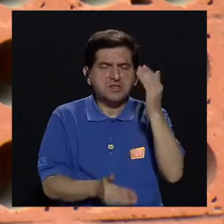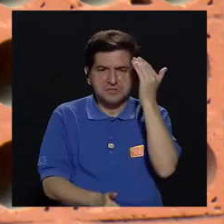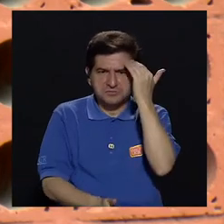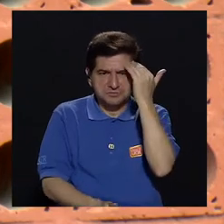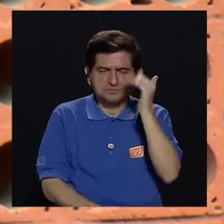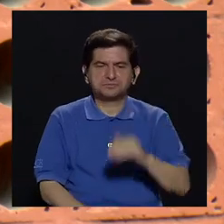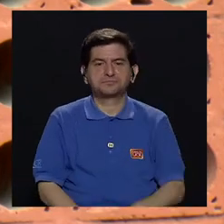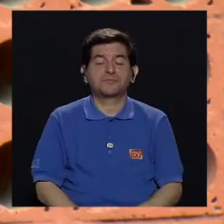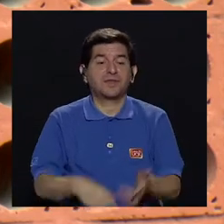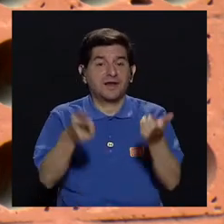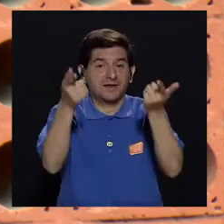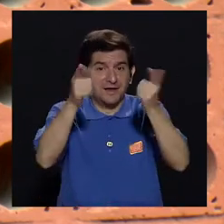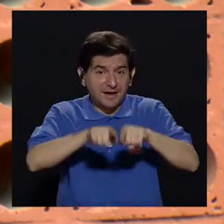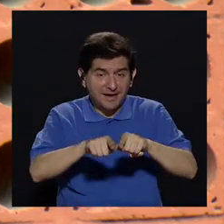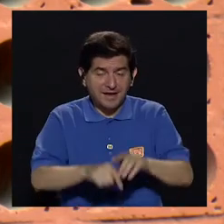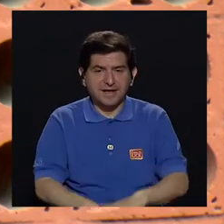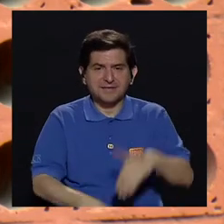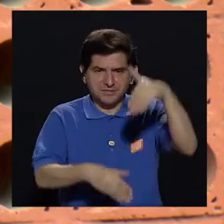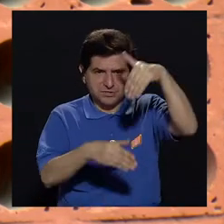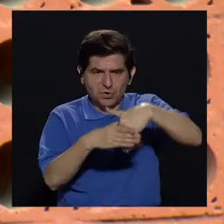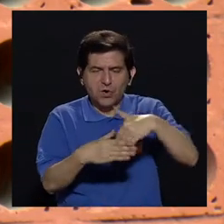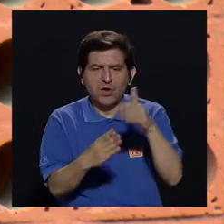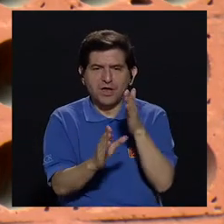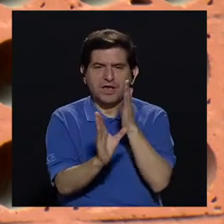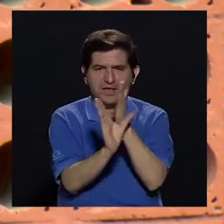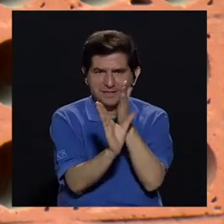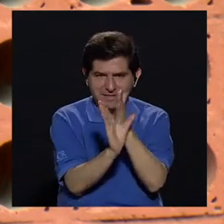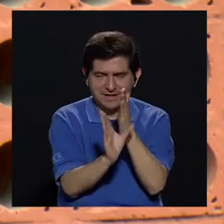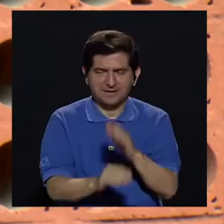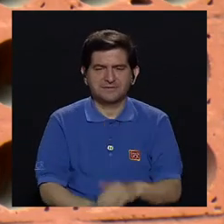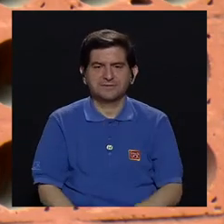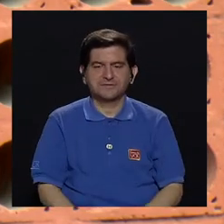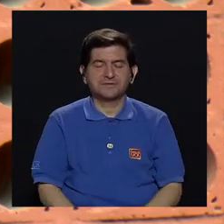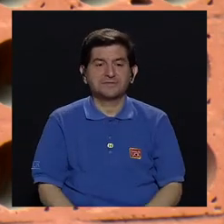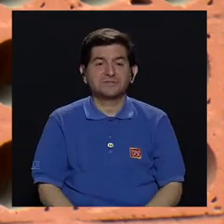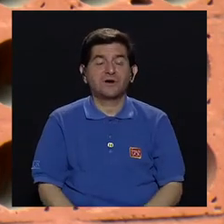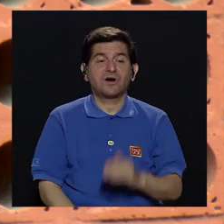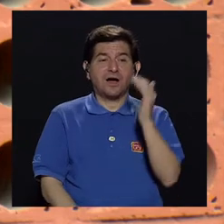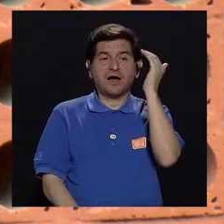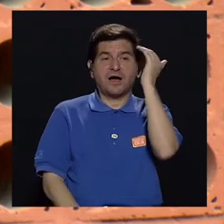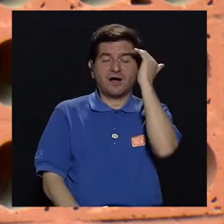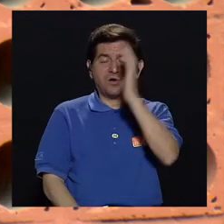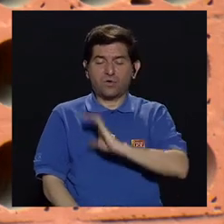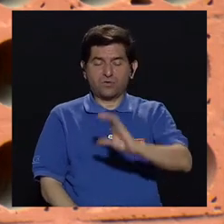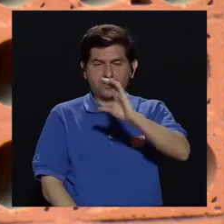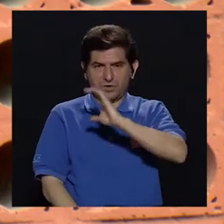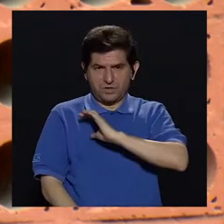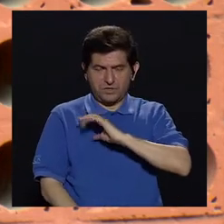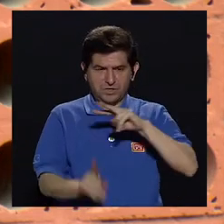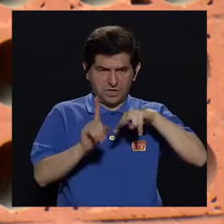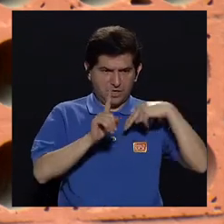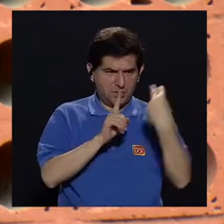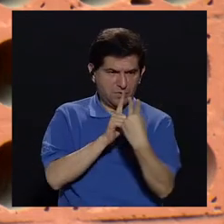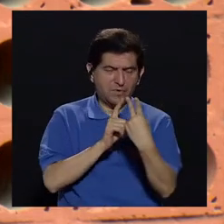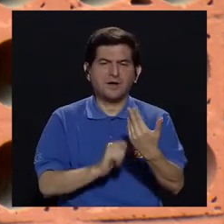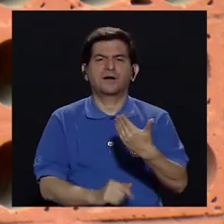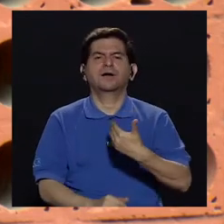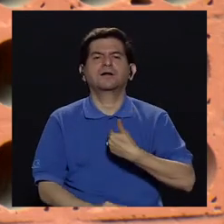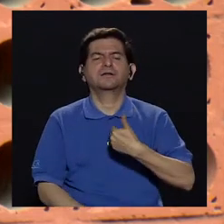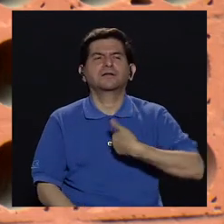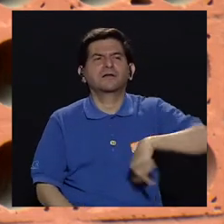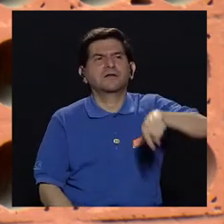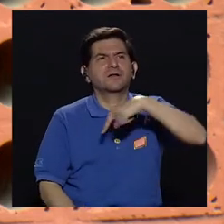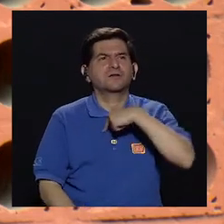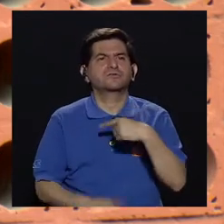manejan esto. En el caso, digamos, de la intervención psicológica, pues desde el punto de vista cognitivo-conductual tenemos pues como una